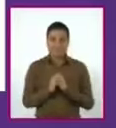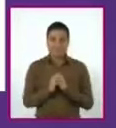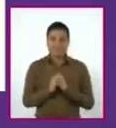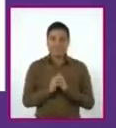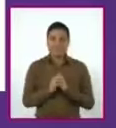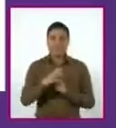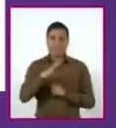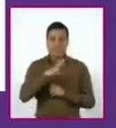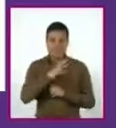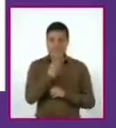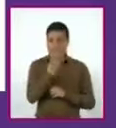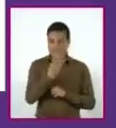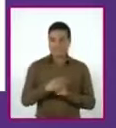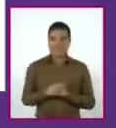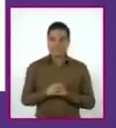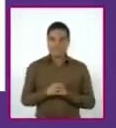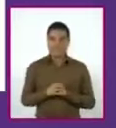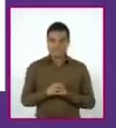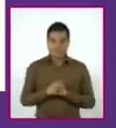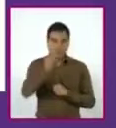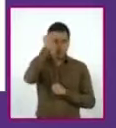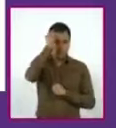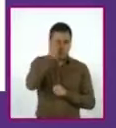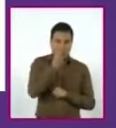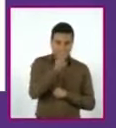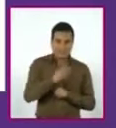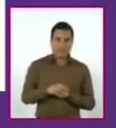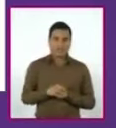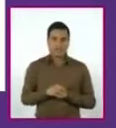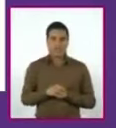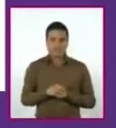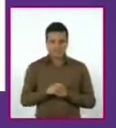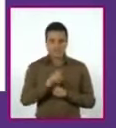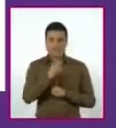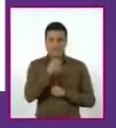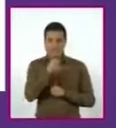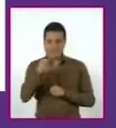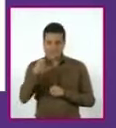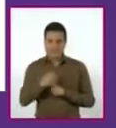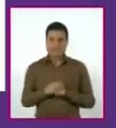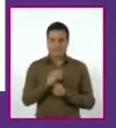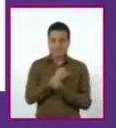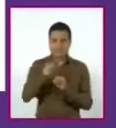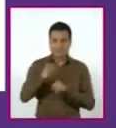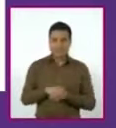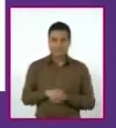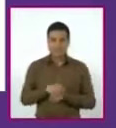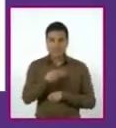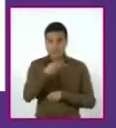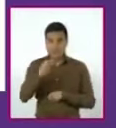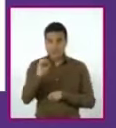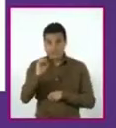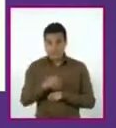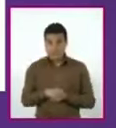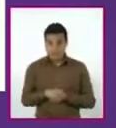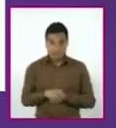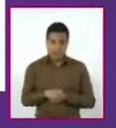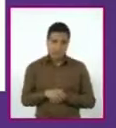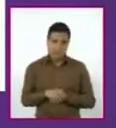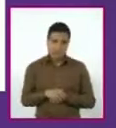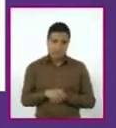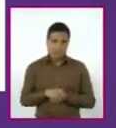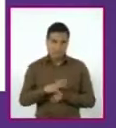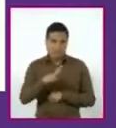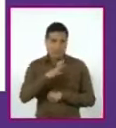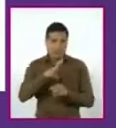cuadrático, lineal e independiente. Aunque no está igualada a 0, sí se trata de una ecuación completa como la primera.